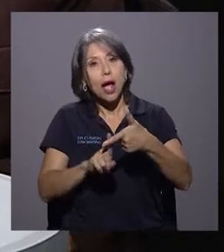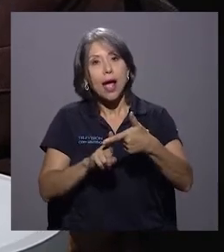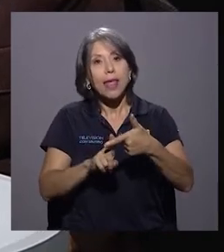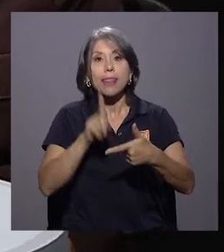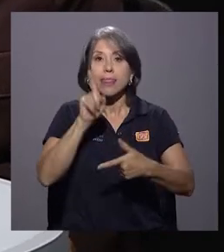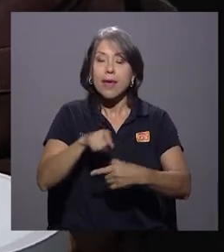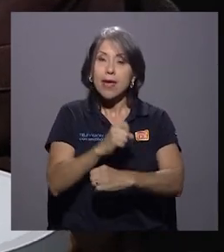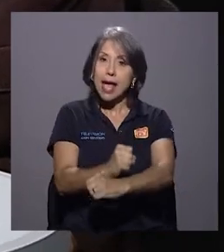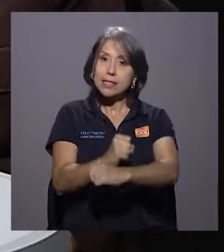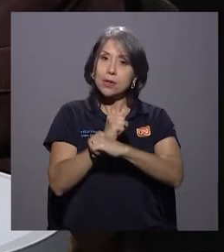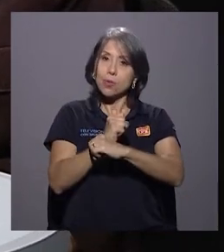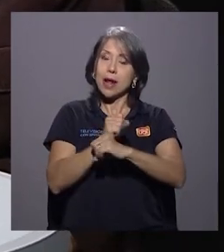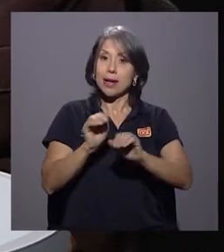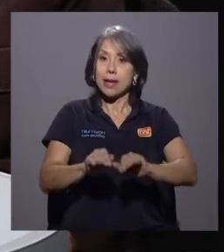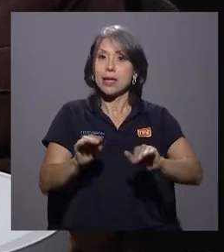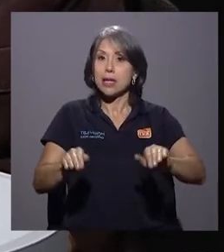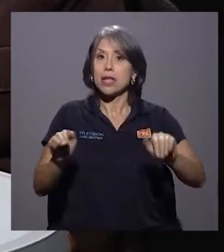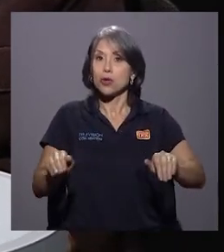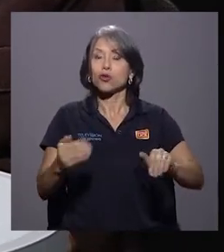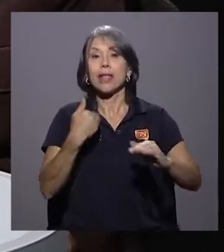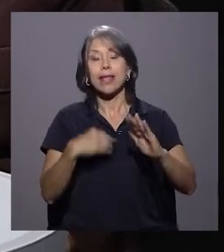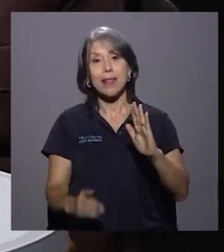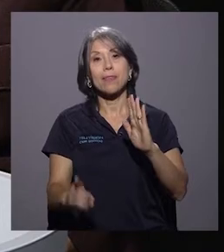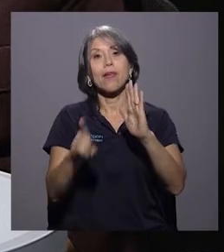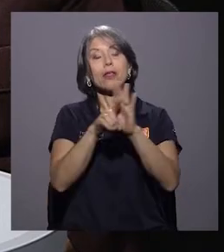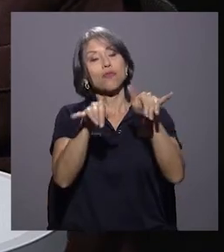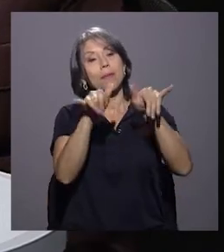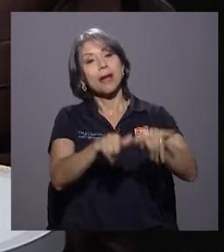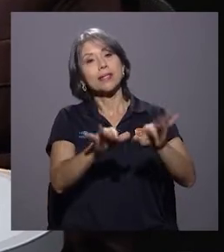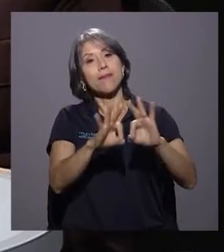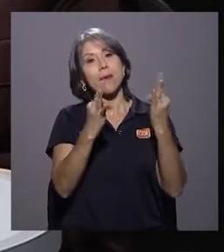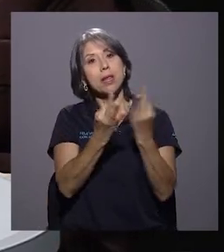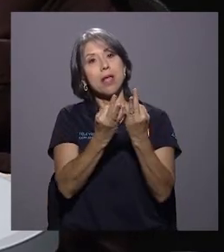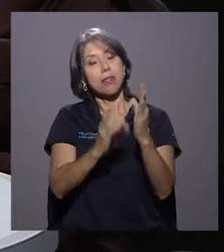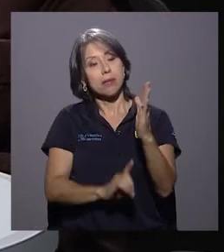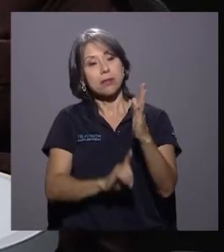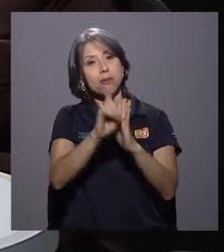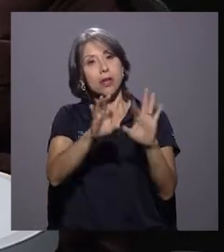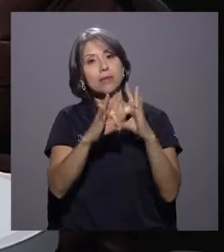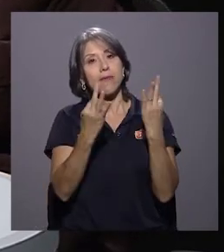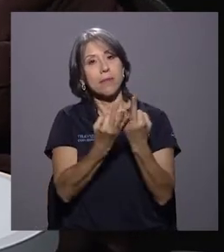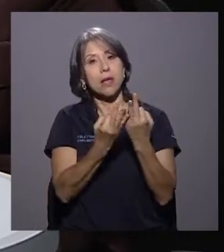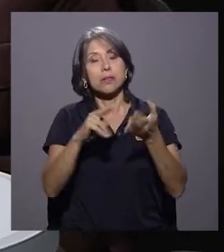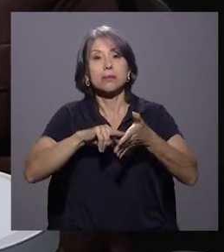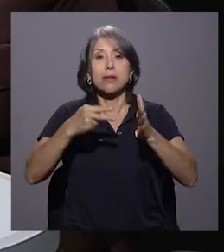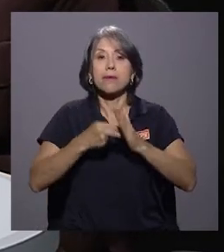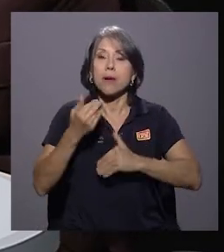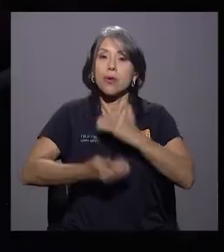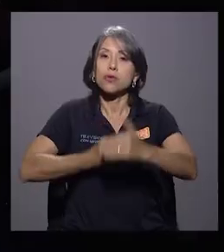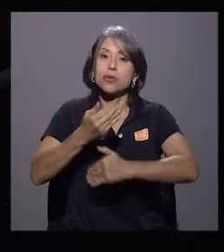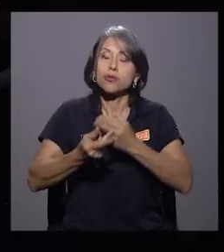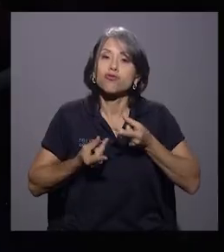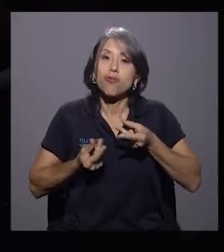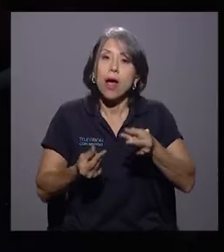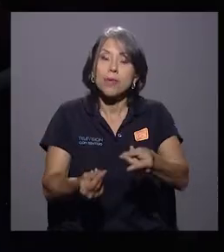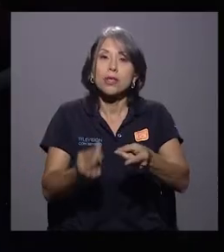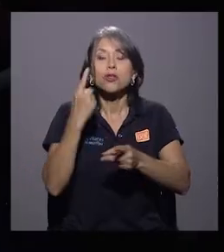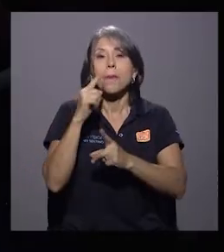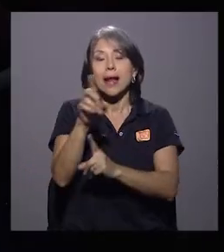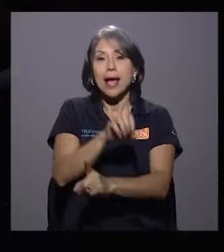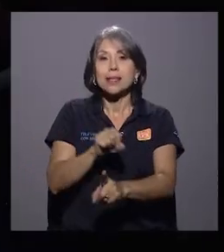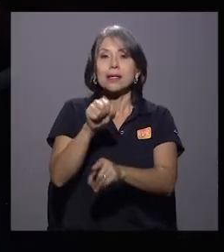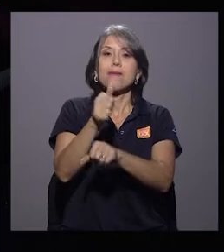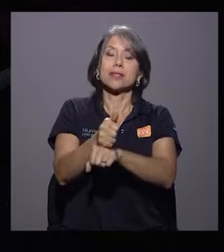niños su derecho a permanecer y desarrollarse en familia. Y eso implica procesos más rápidos para definir su situación socio-legal.